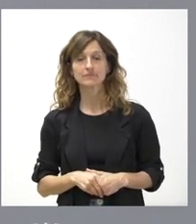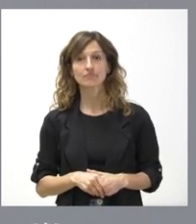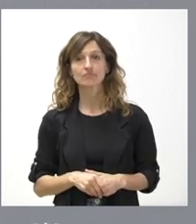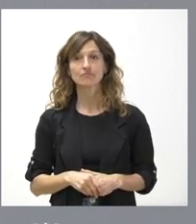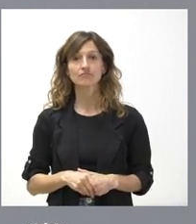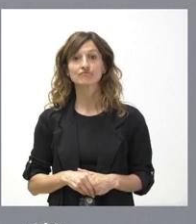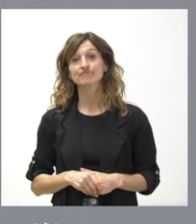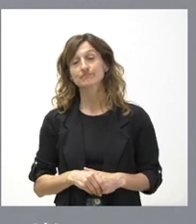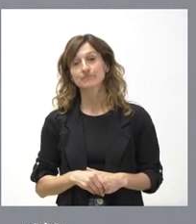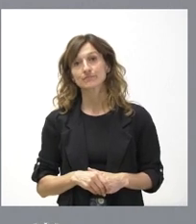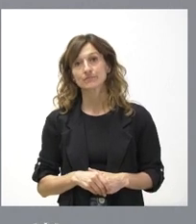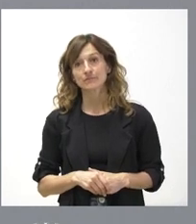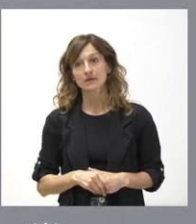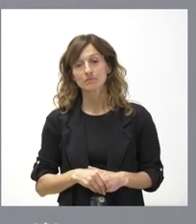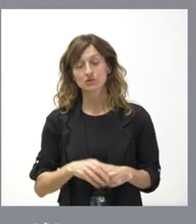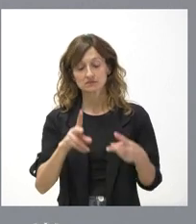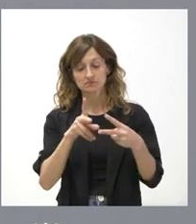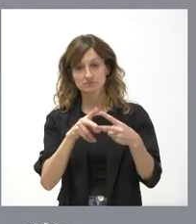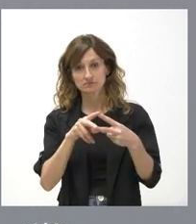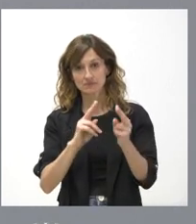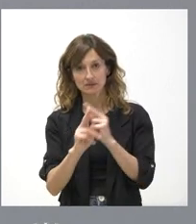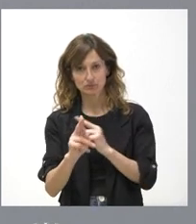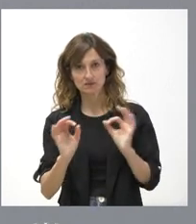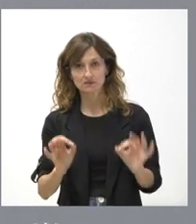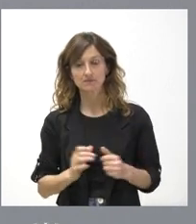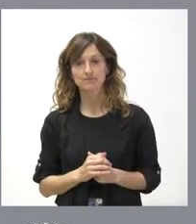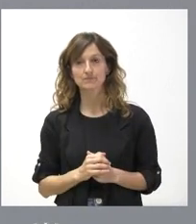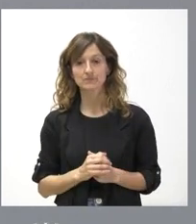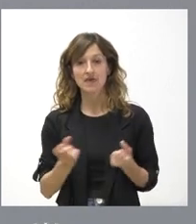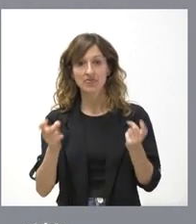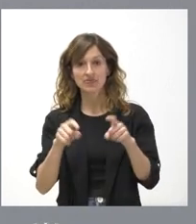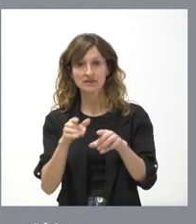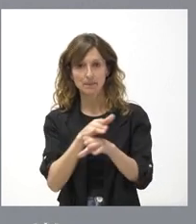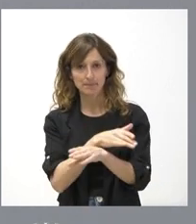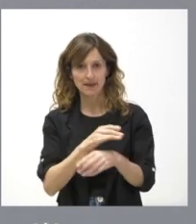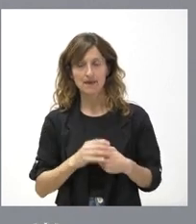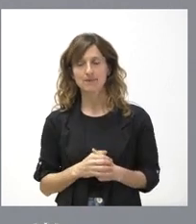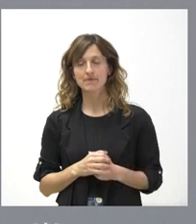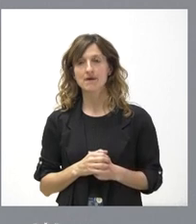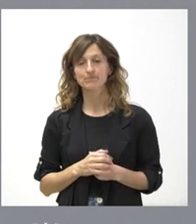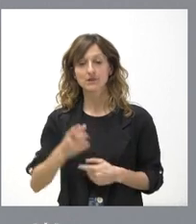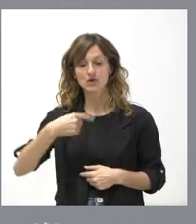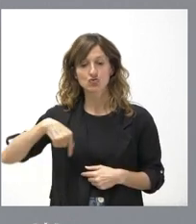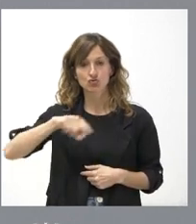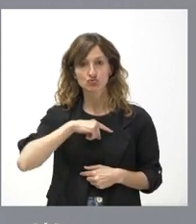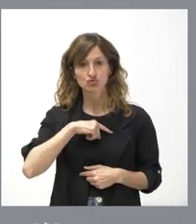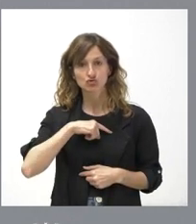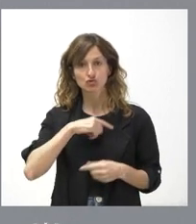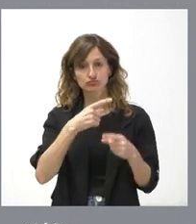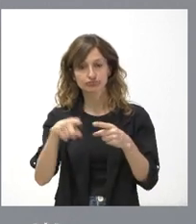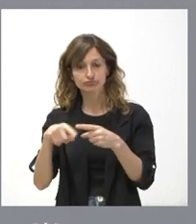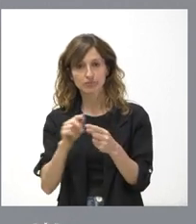Pues, por responder a las dos cuestiones en torno a la cita previa, nosotros partimos de dos elementos. En primer lugar,